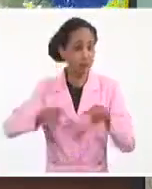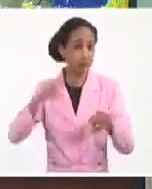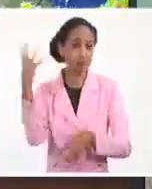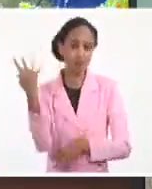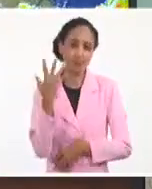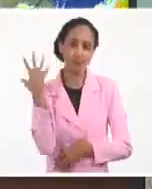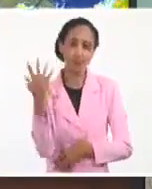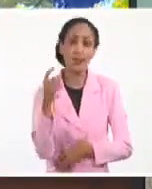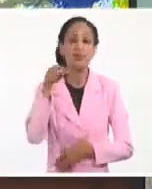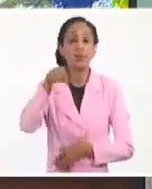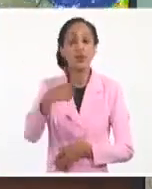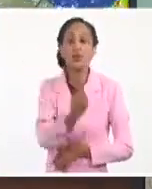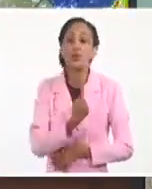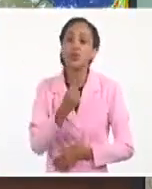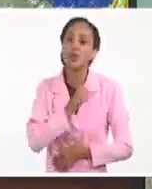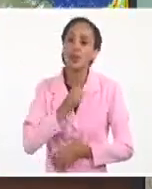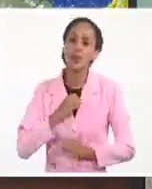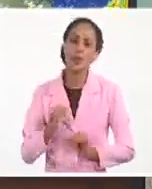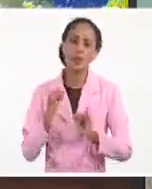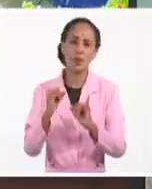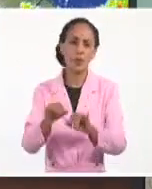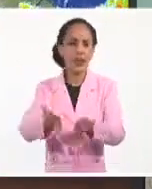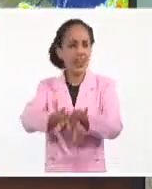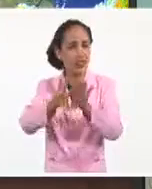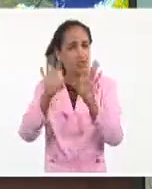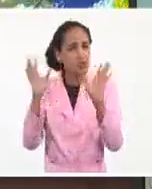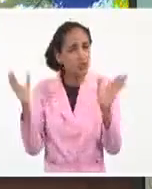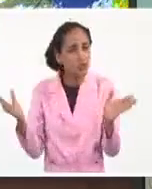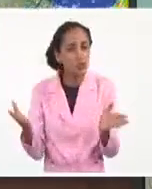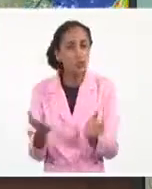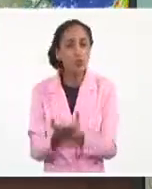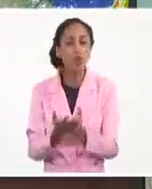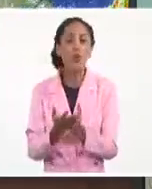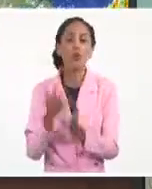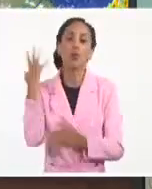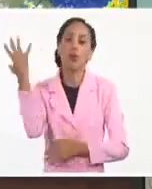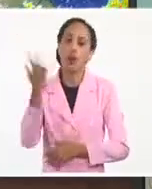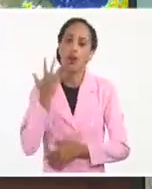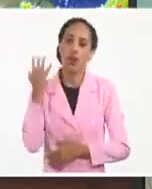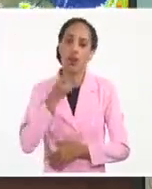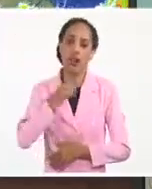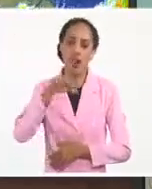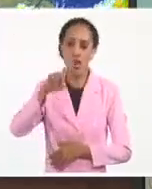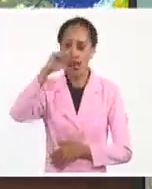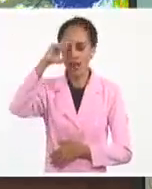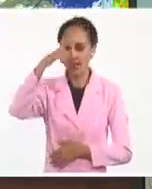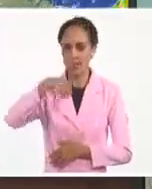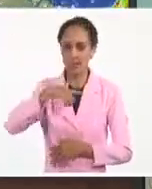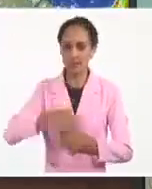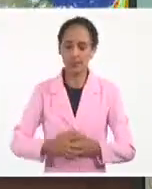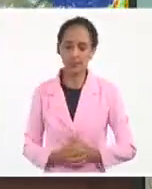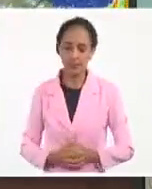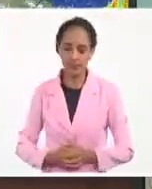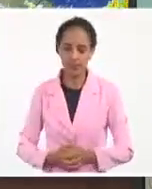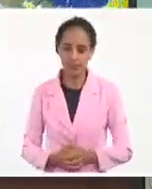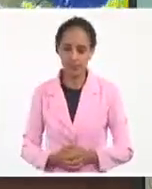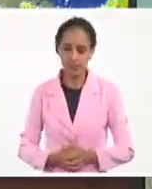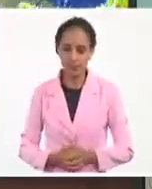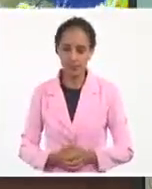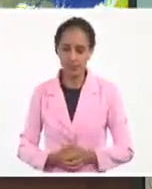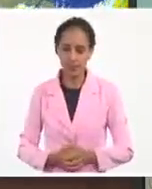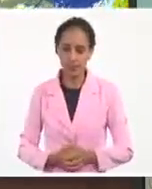para brindarle a ustedes toda la cobertura acerca de esta tormenta tropical Elsa.